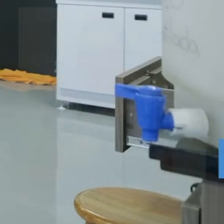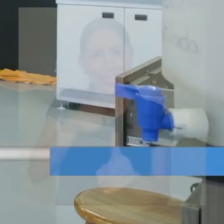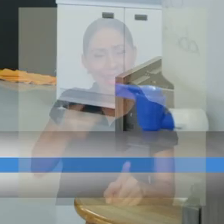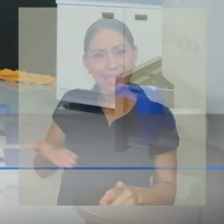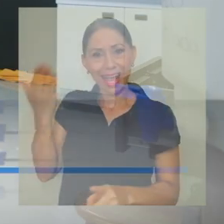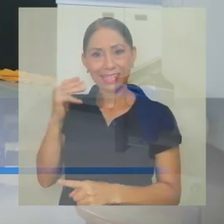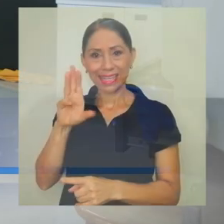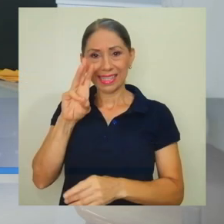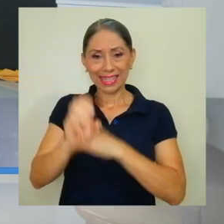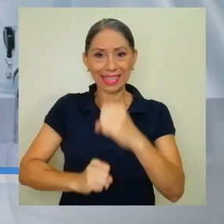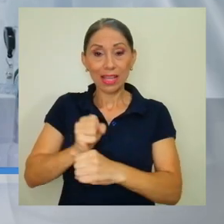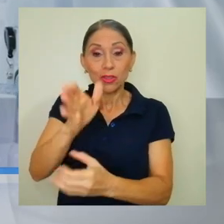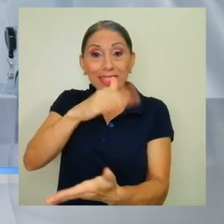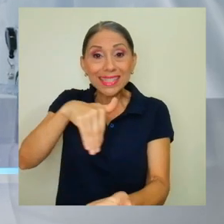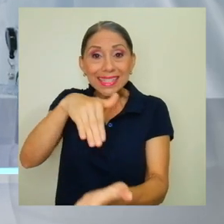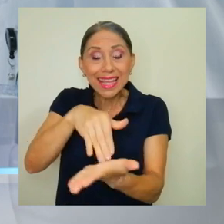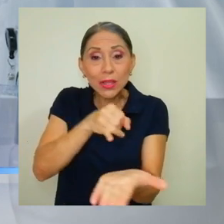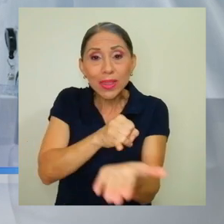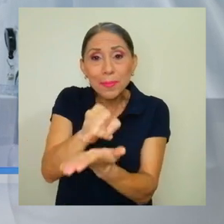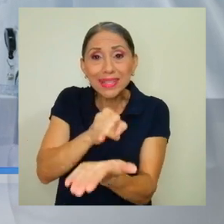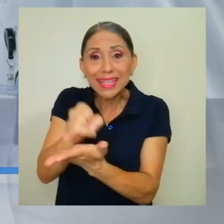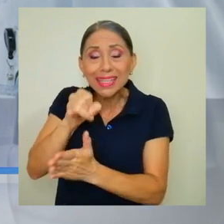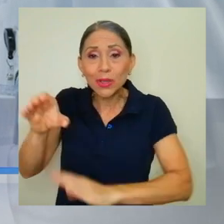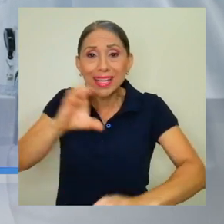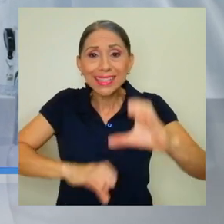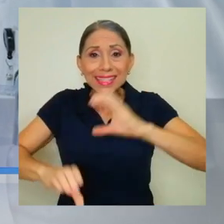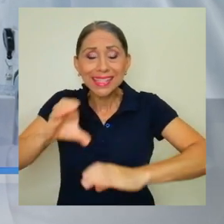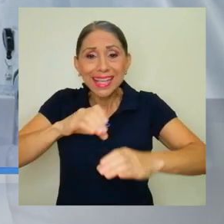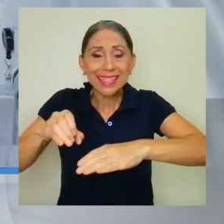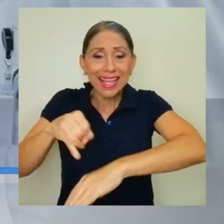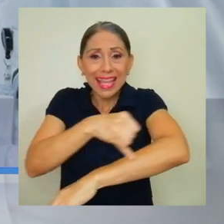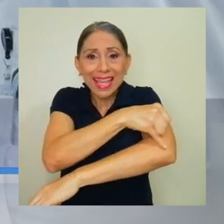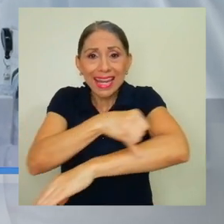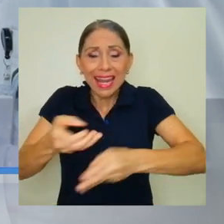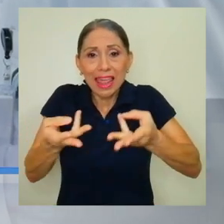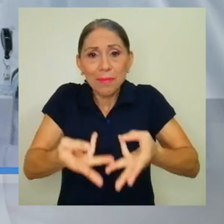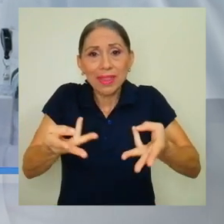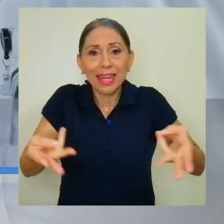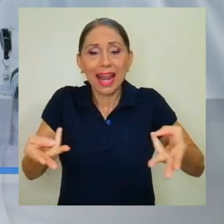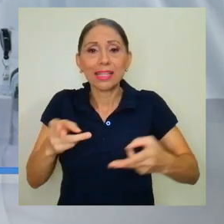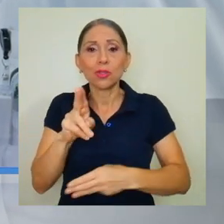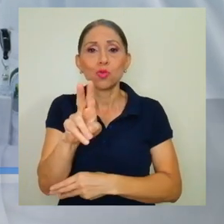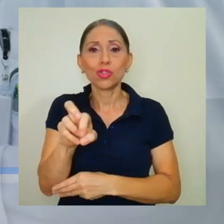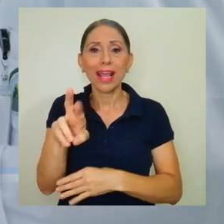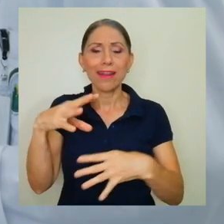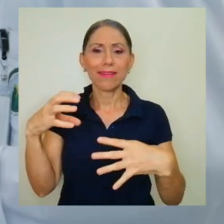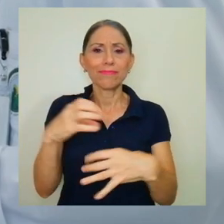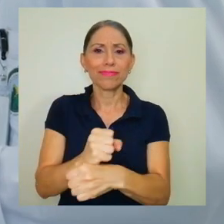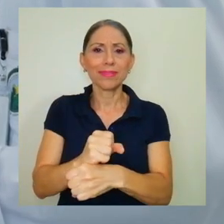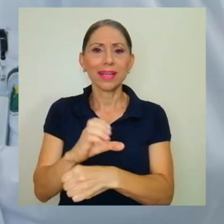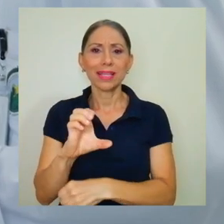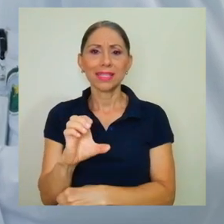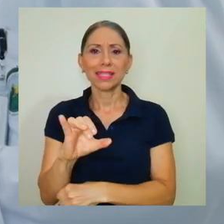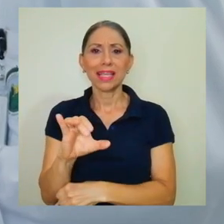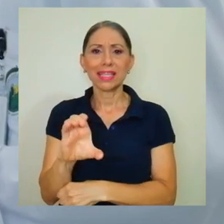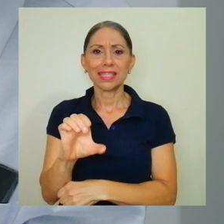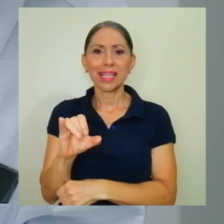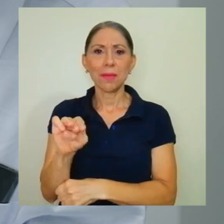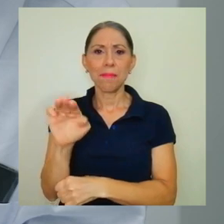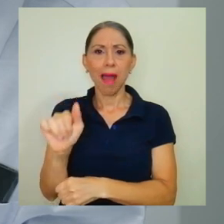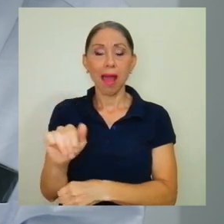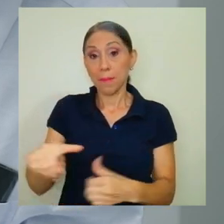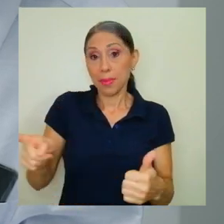Desde hace seis años, el Centro de Investigación en Ciencia e Ingeniería de Materiales de la UCR, conocido como CISIMA,